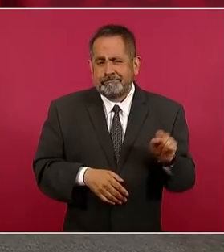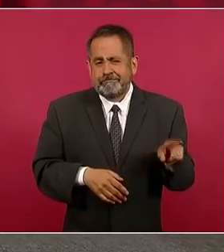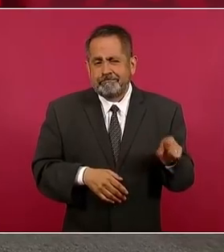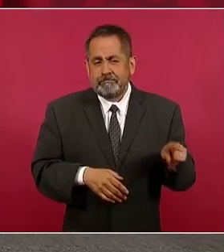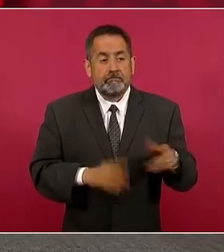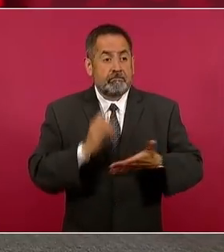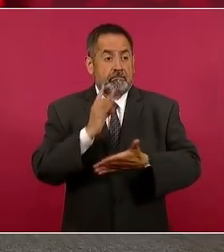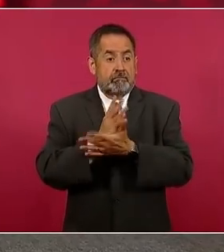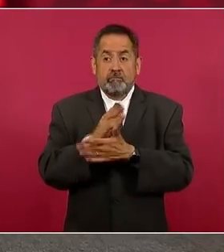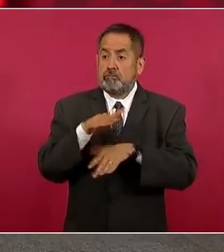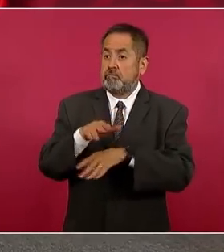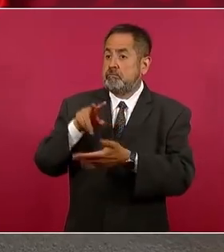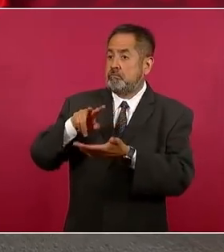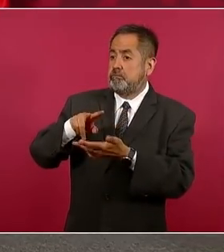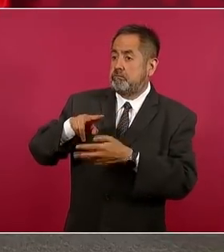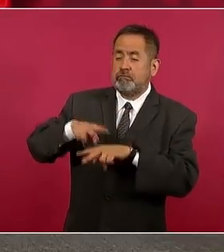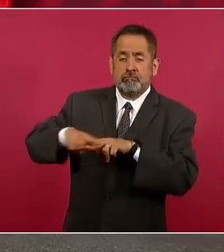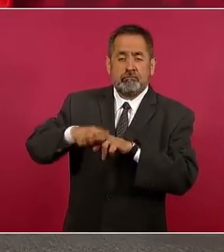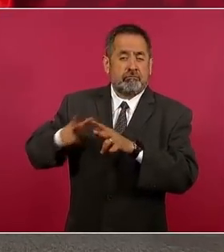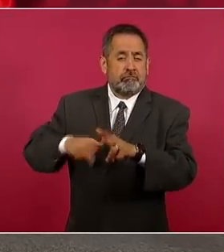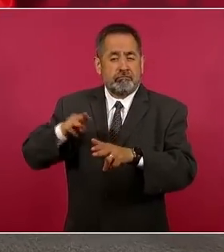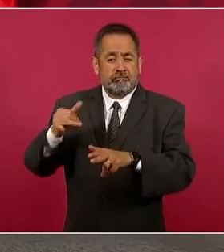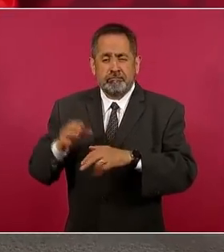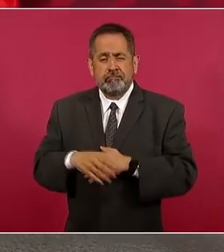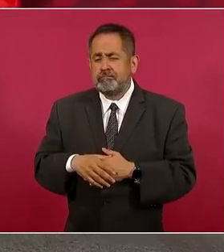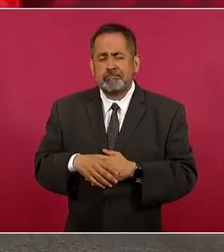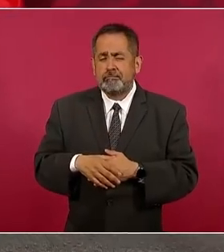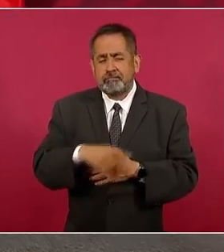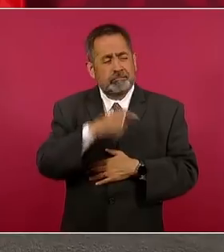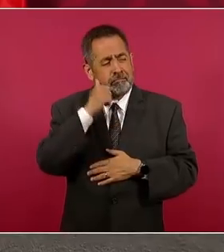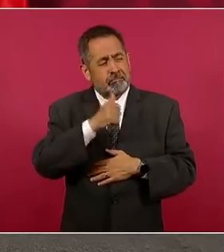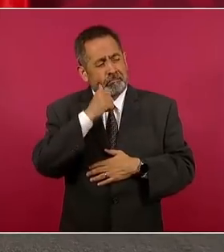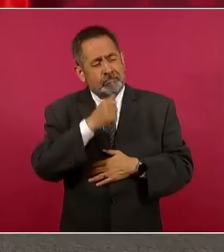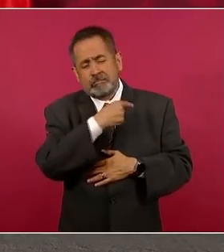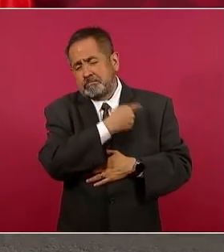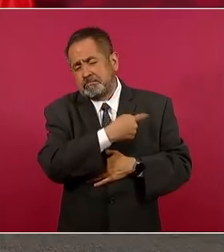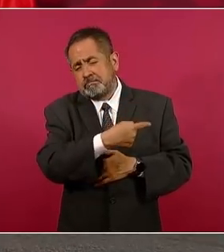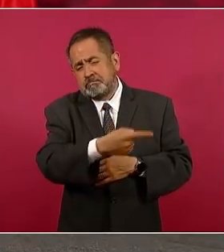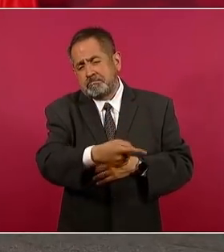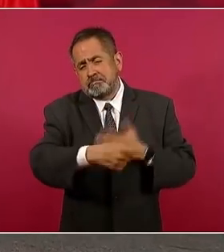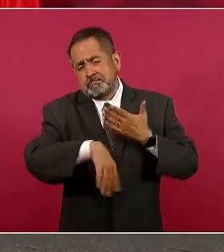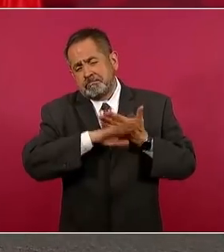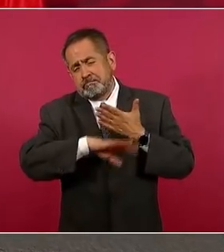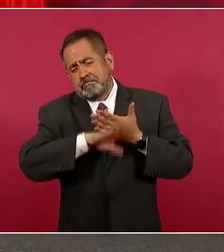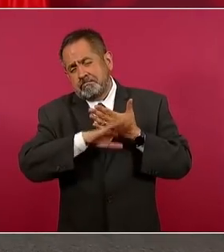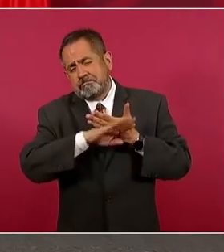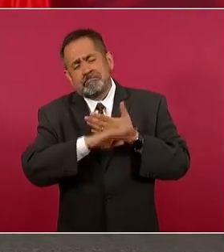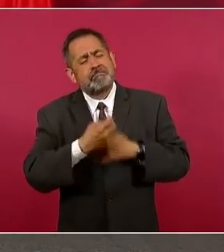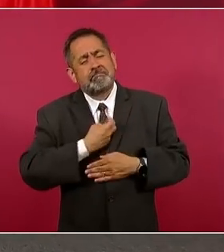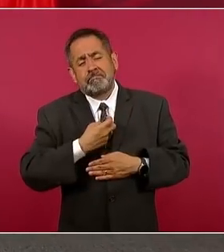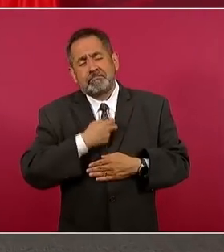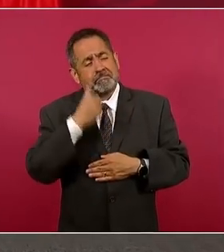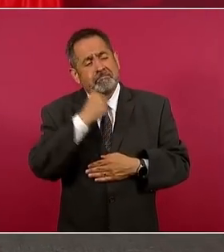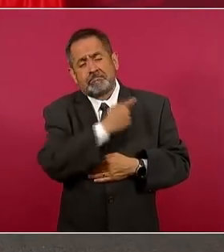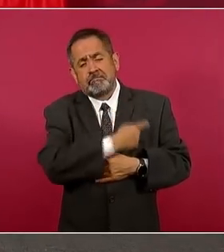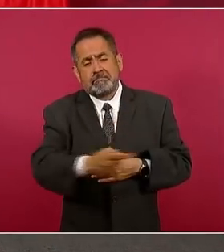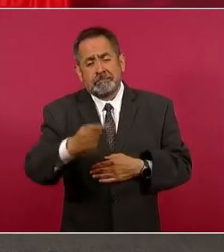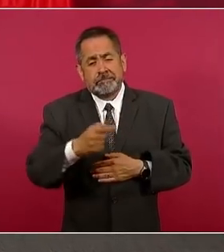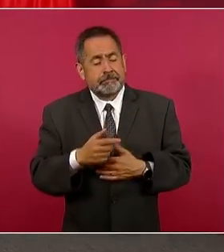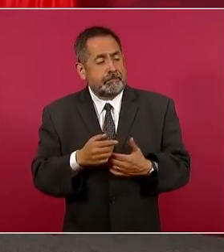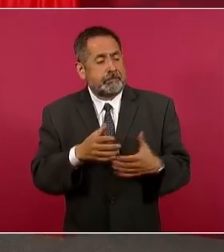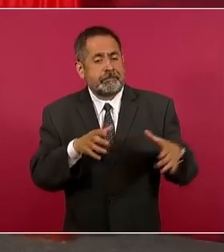relación al Tren Maya, siempre han estado en contra de nosotros, ellos pertenecen al